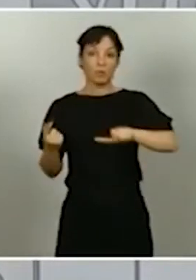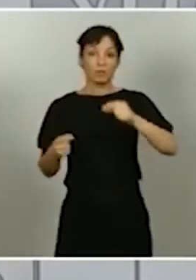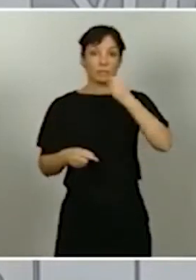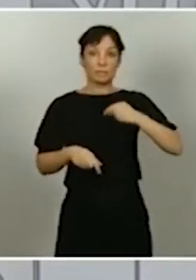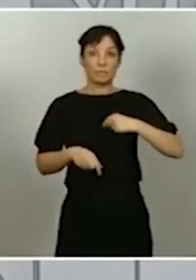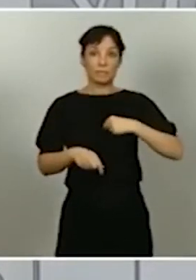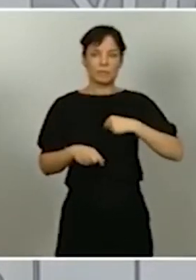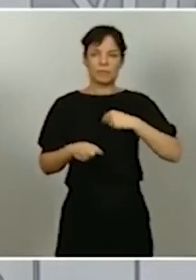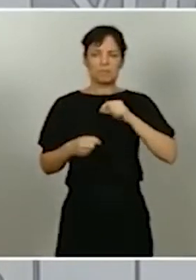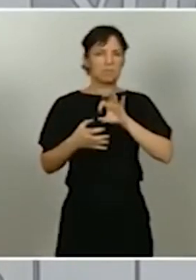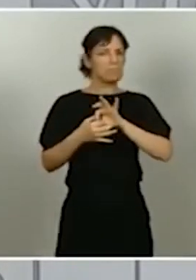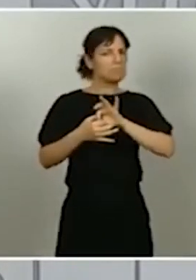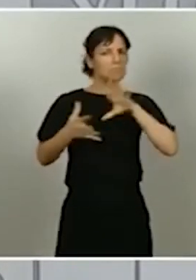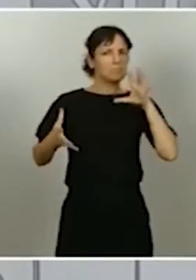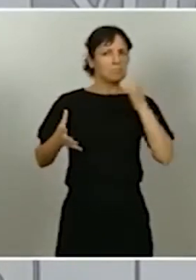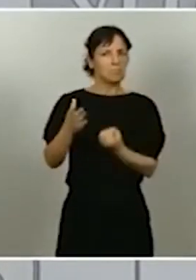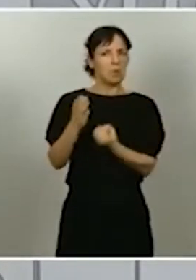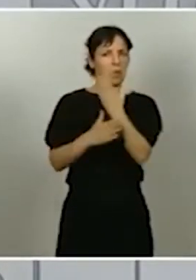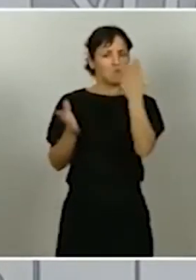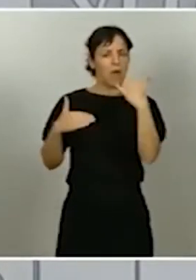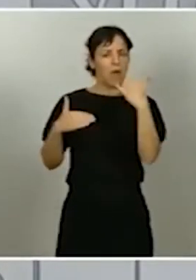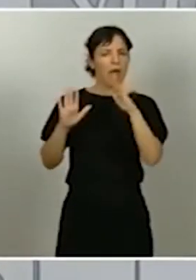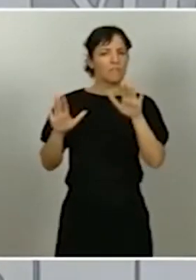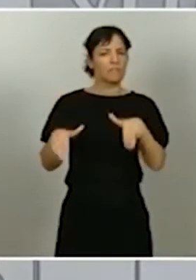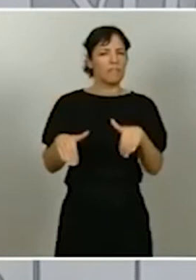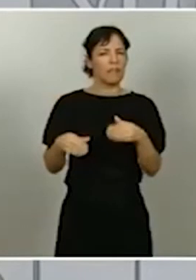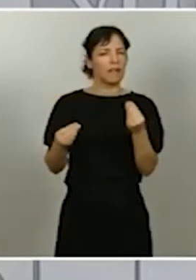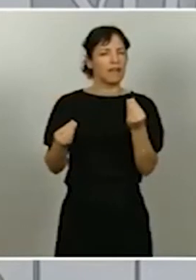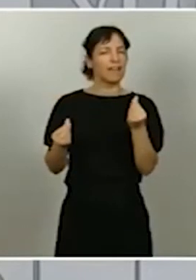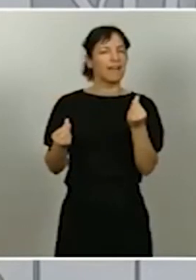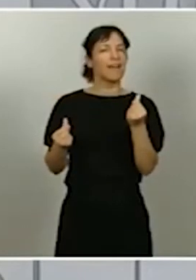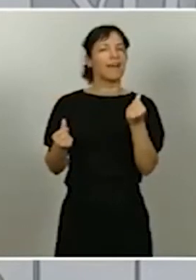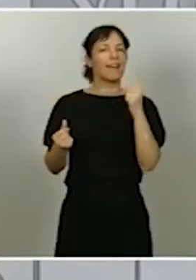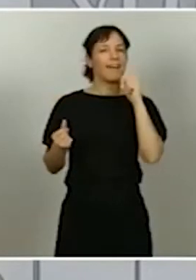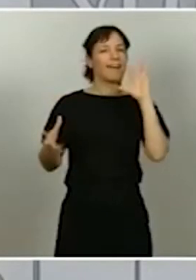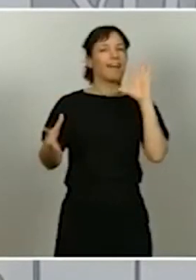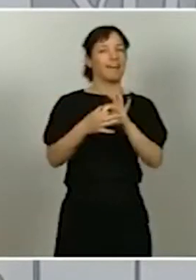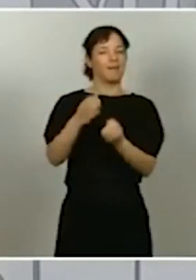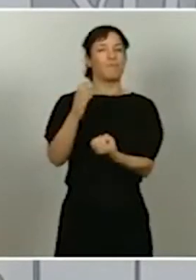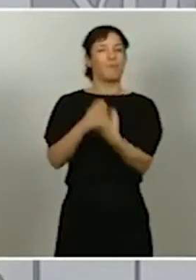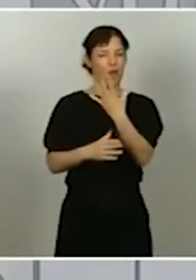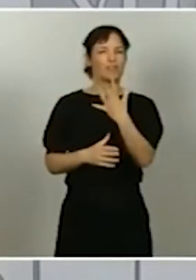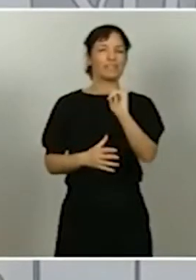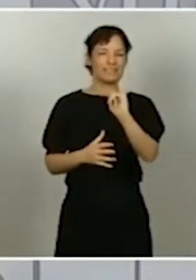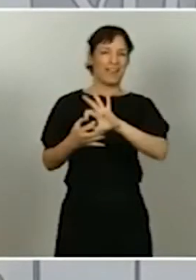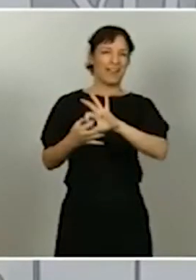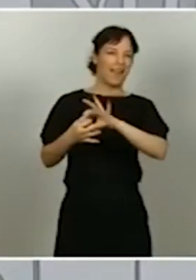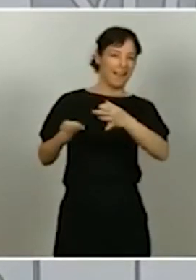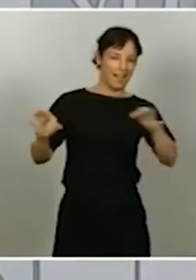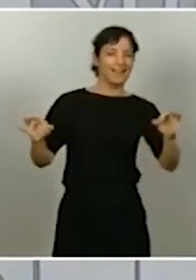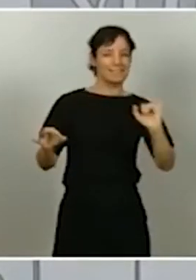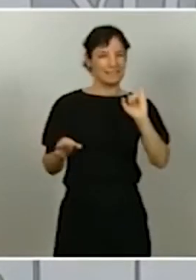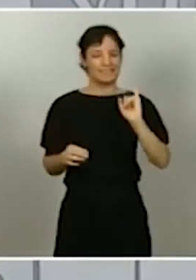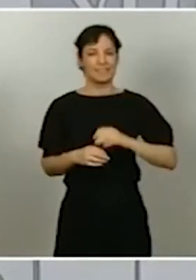con casos importados, en más situaciones de las que parece se acaban por ligar o por unir a estos brotes. Y por lo tanto,